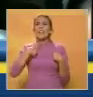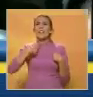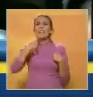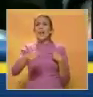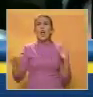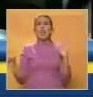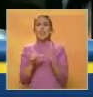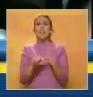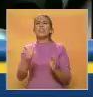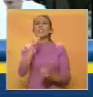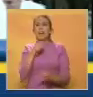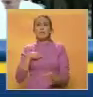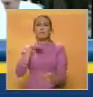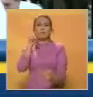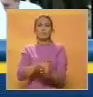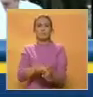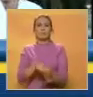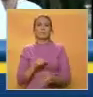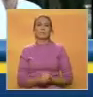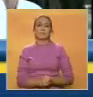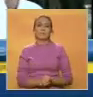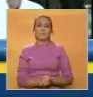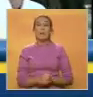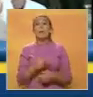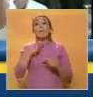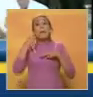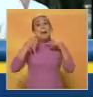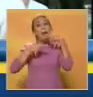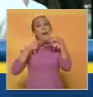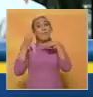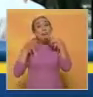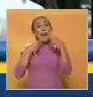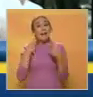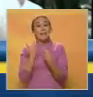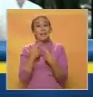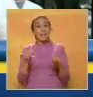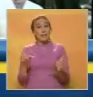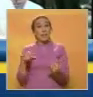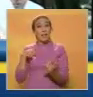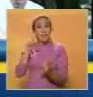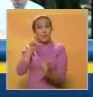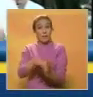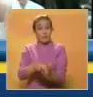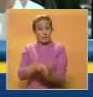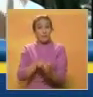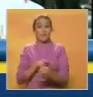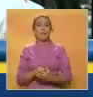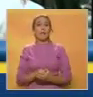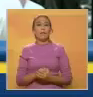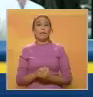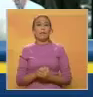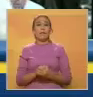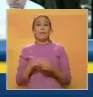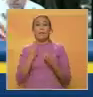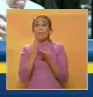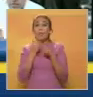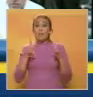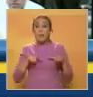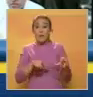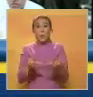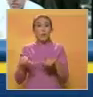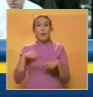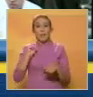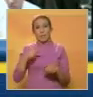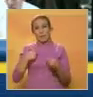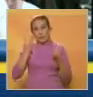dónde y con quién me asocio. Para hablar de libertad de asociación, para hablar de democratización de espacios, hay que